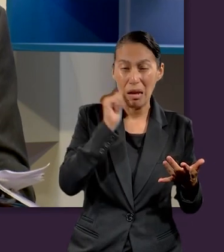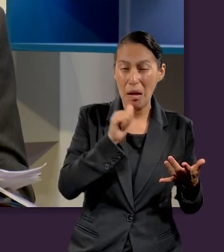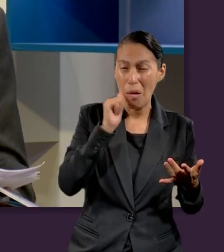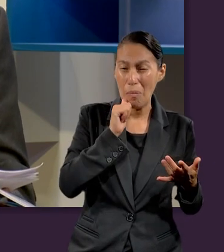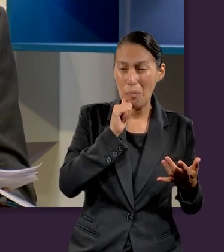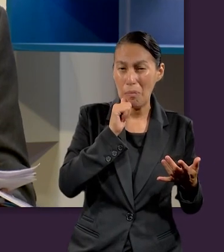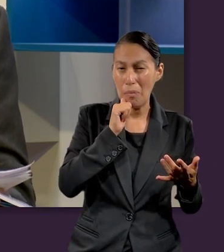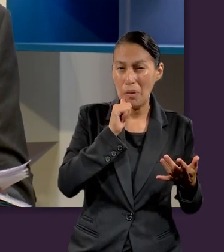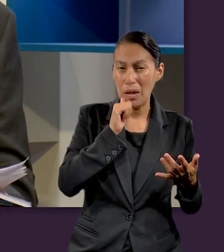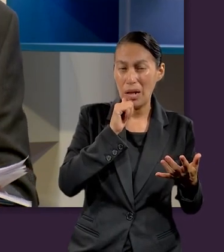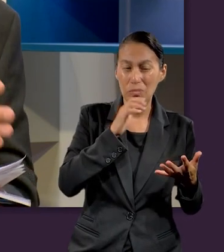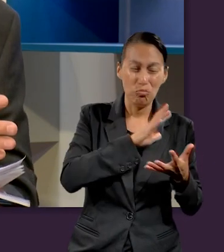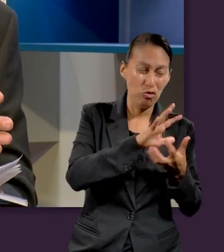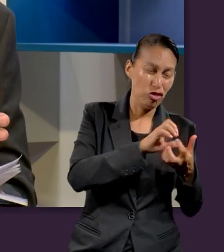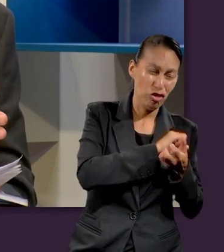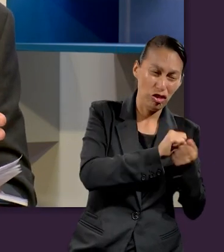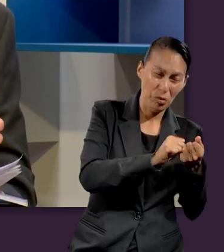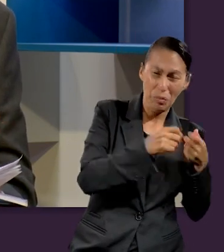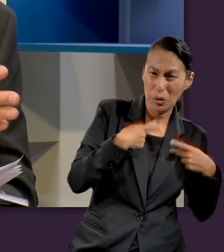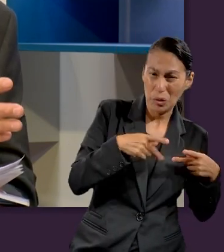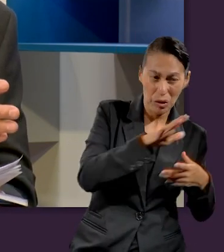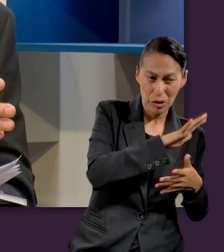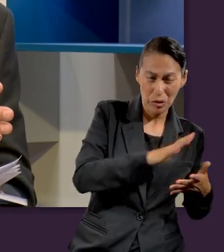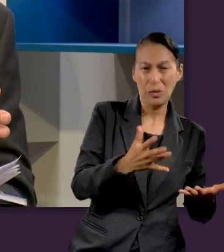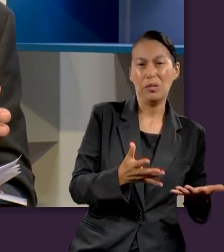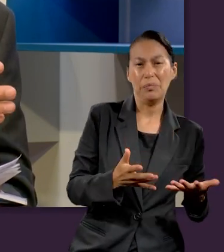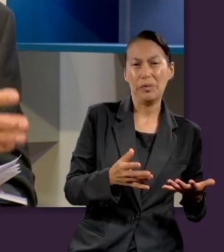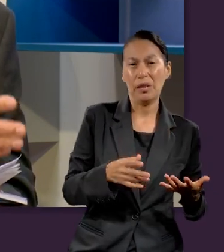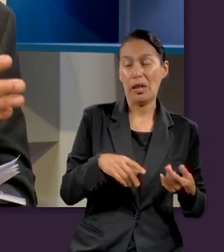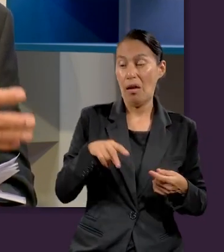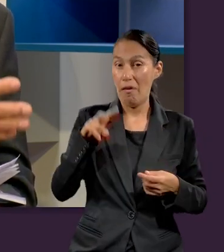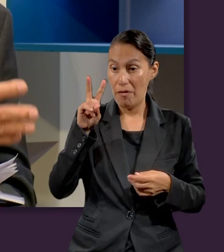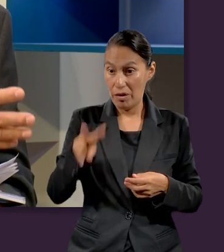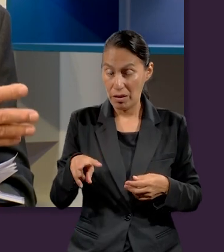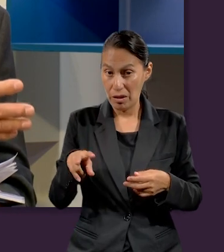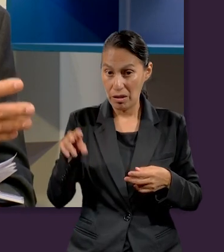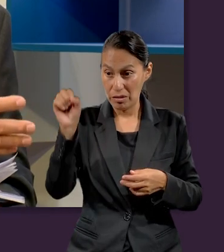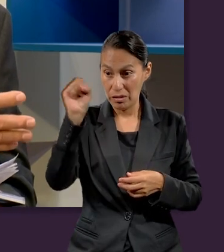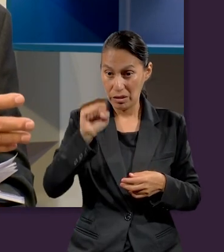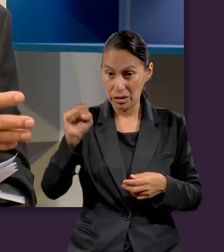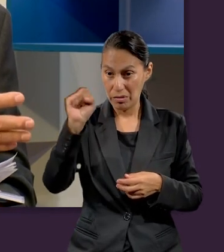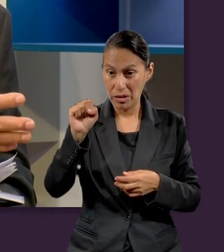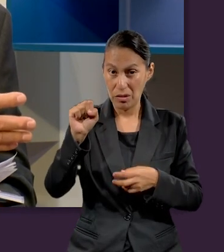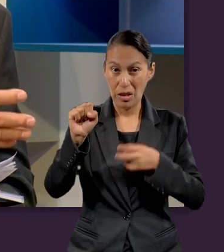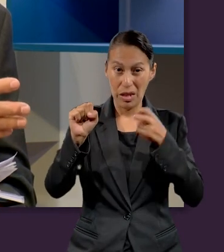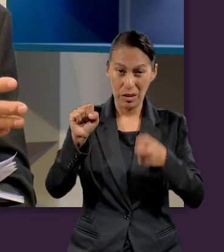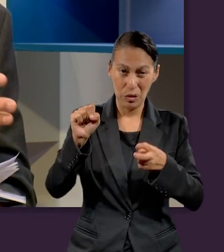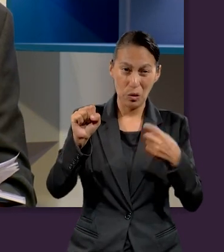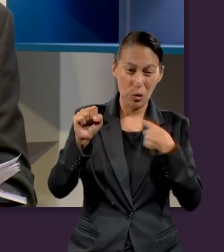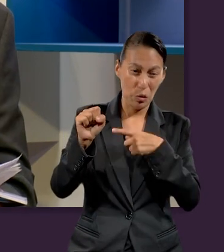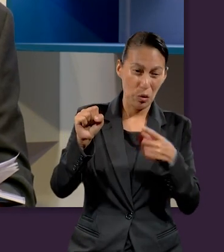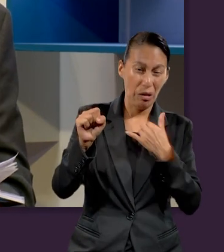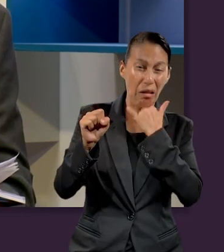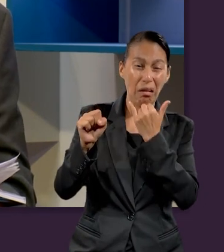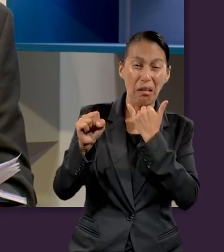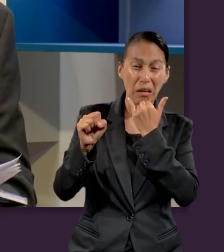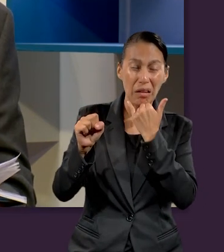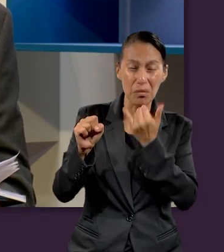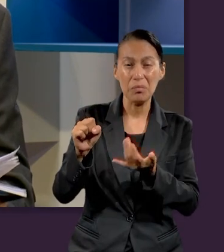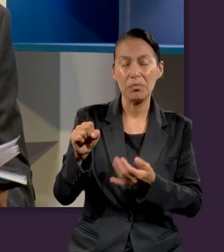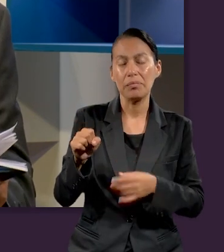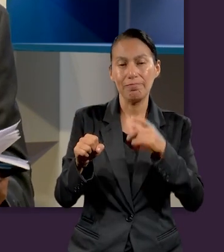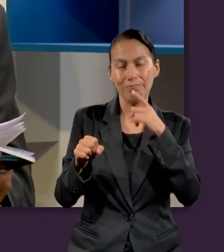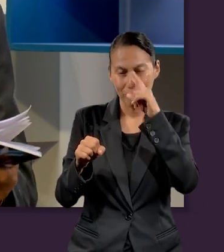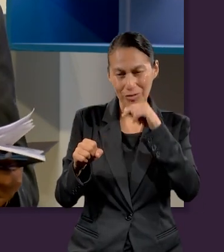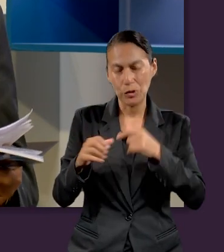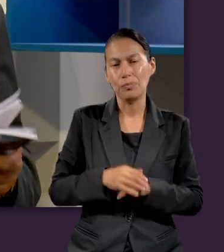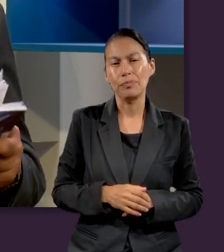siempre ha querido destruir esta preciosa verdad con cosas que no